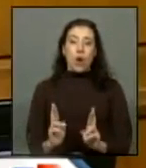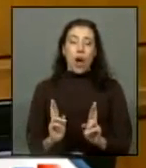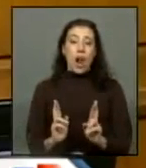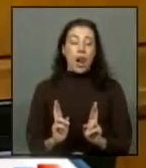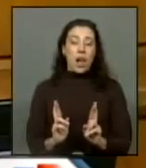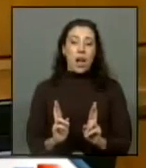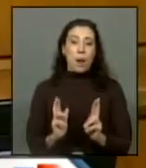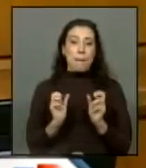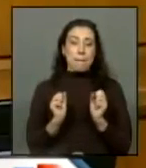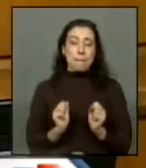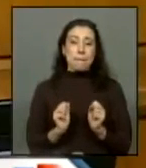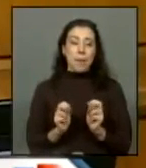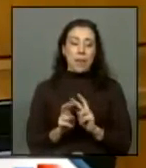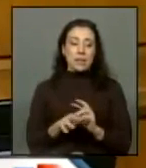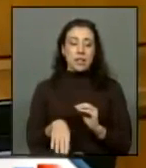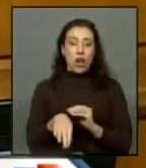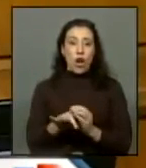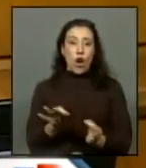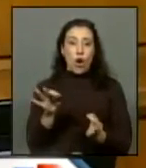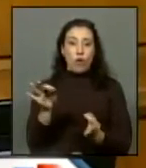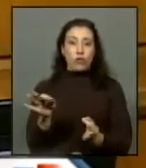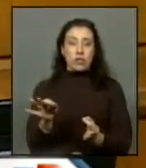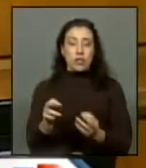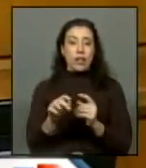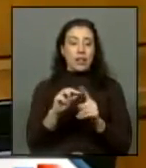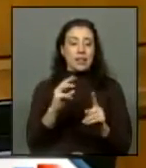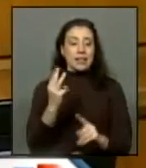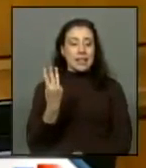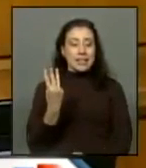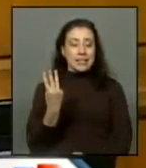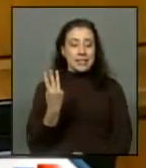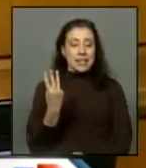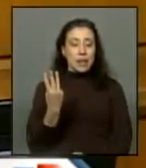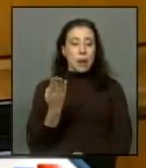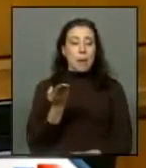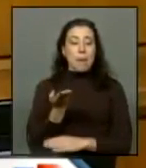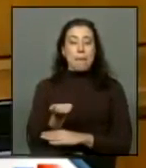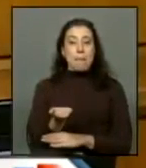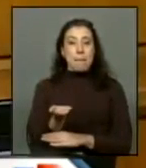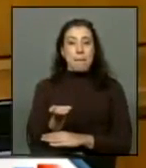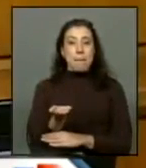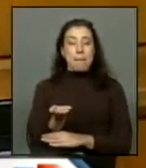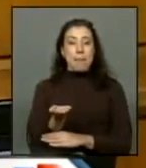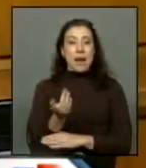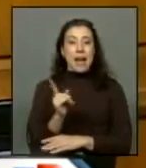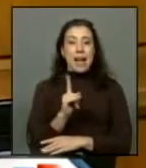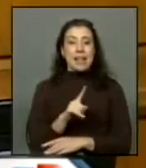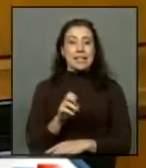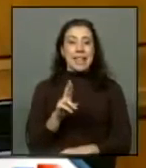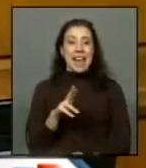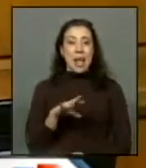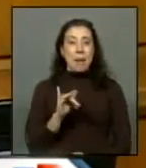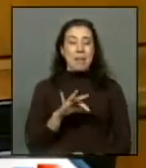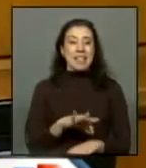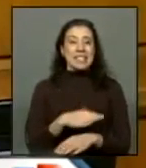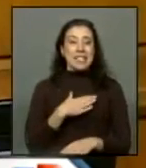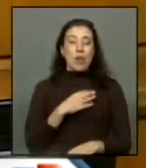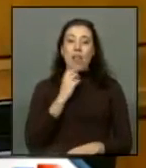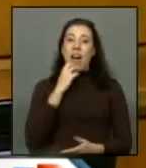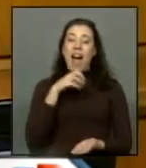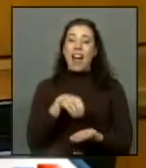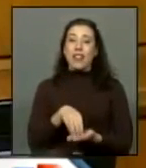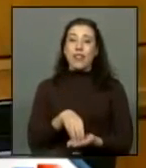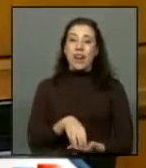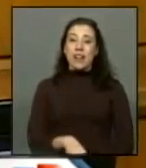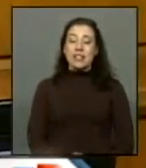hacer este oficio. Y en tercer lugar, pedir a la Seremía de Salud de Antofagasta, por su